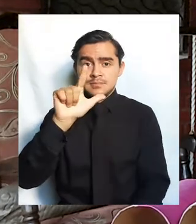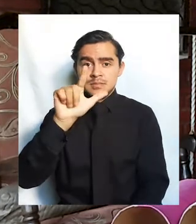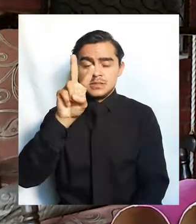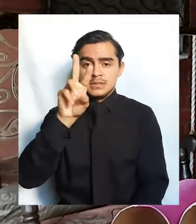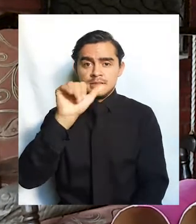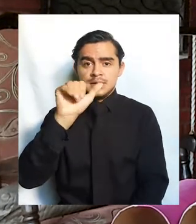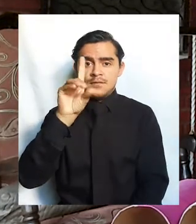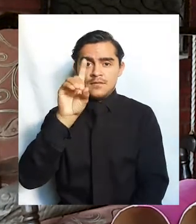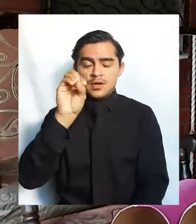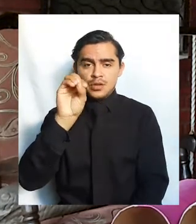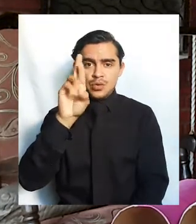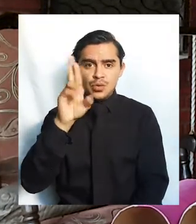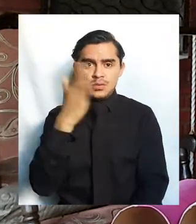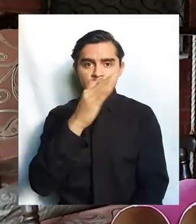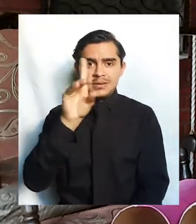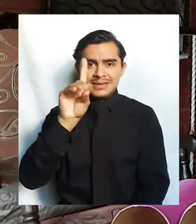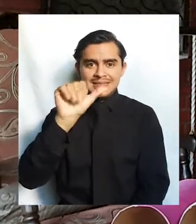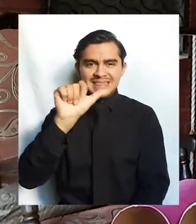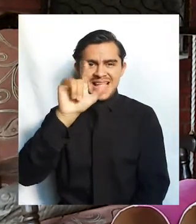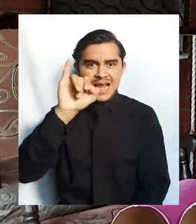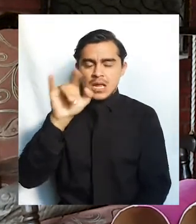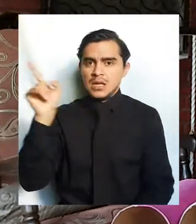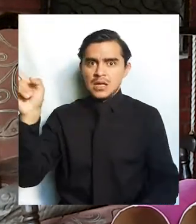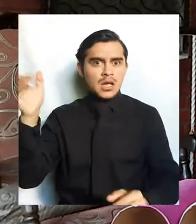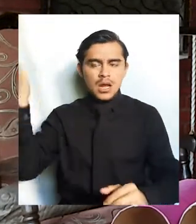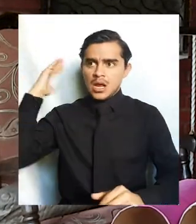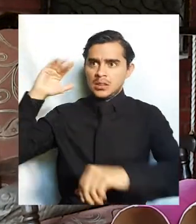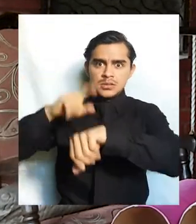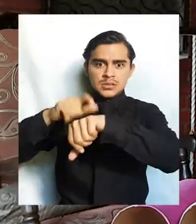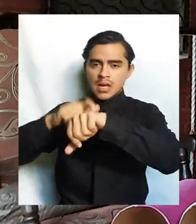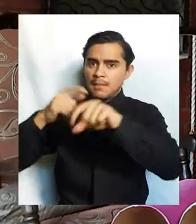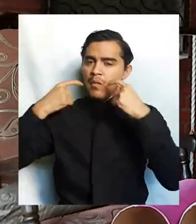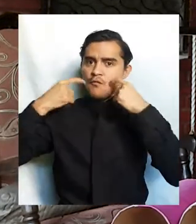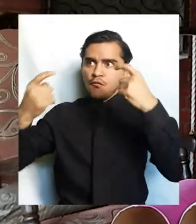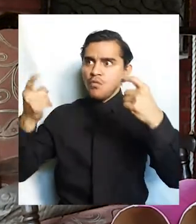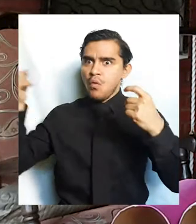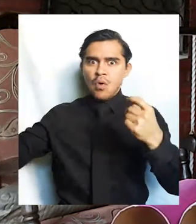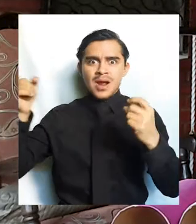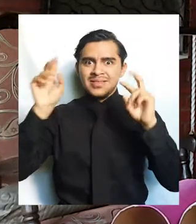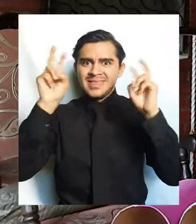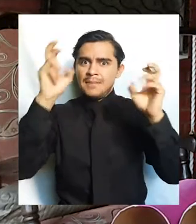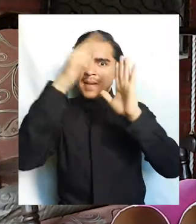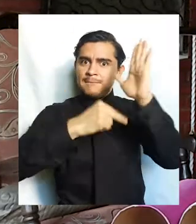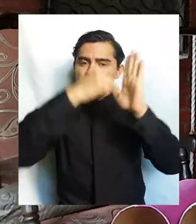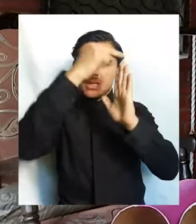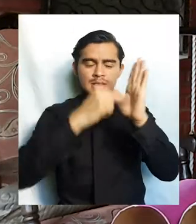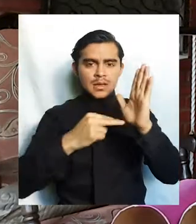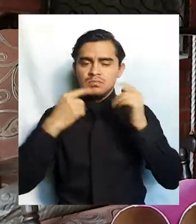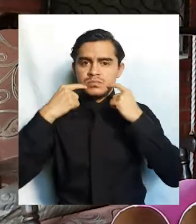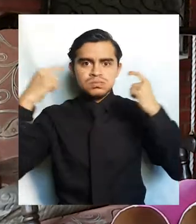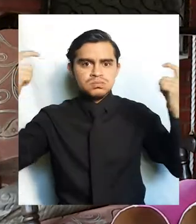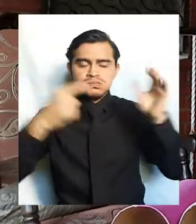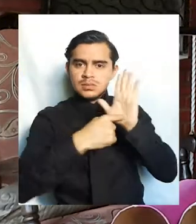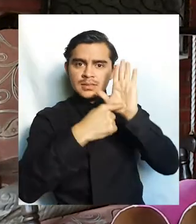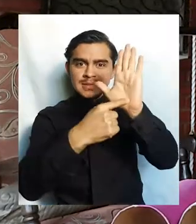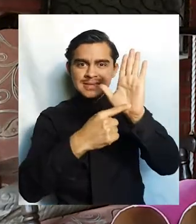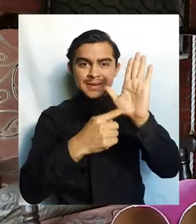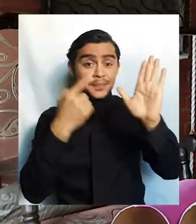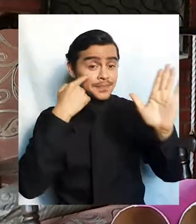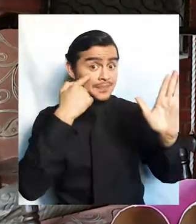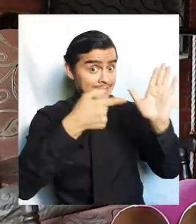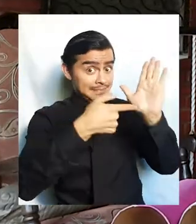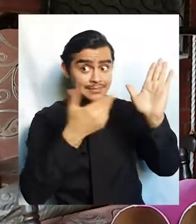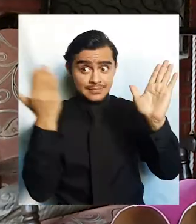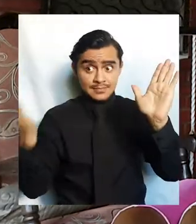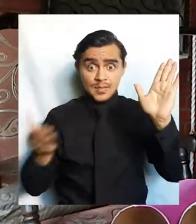un pintor muy reconocido en su época y también el mayor representante del surrealismo. Él es el autor de esta